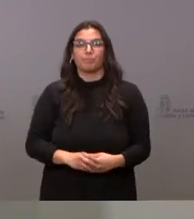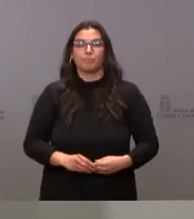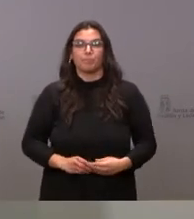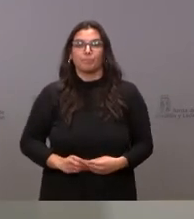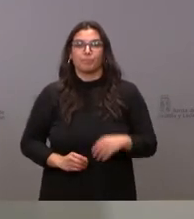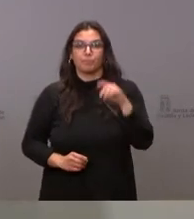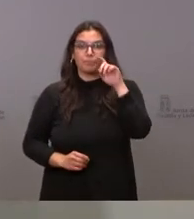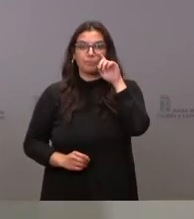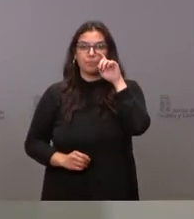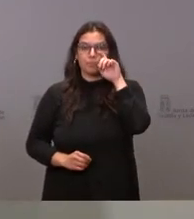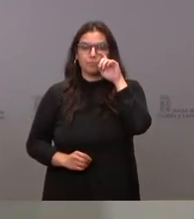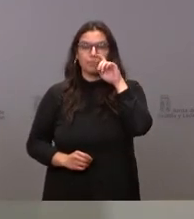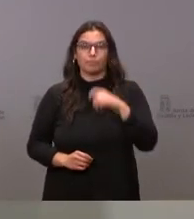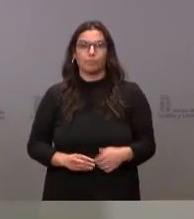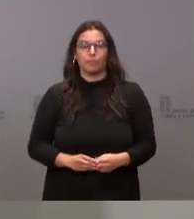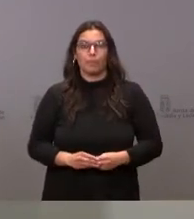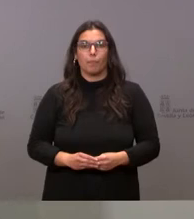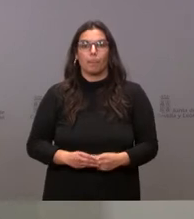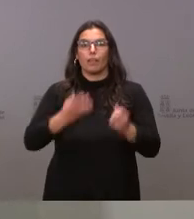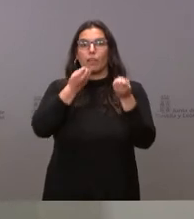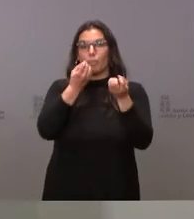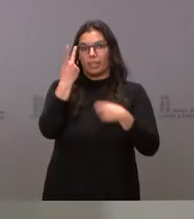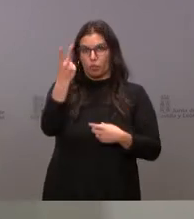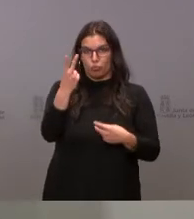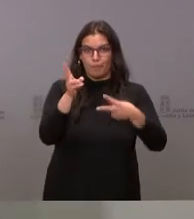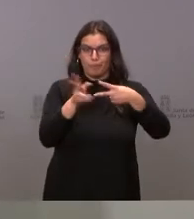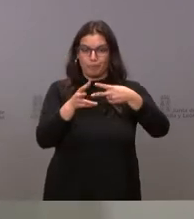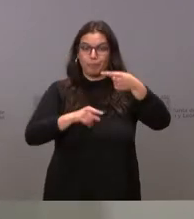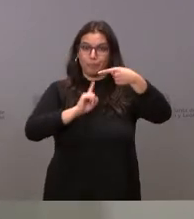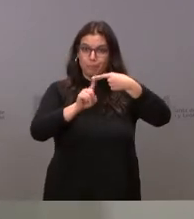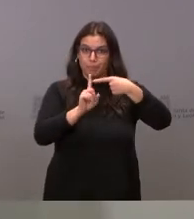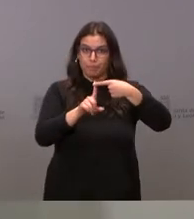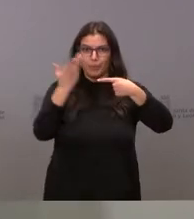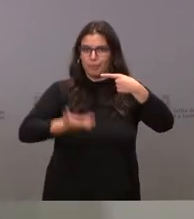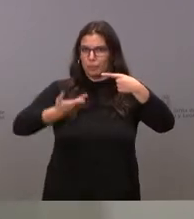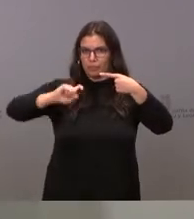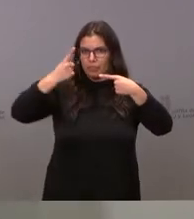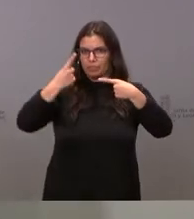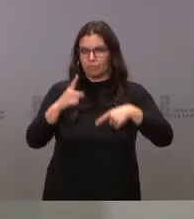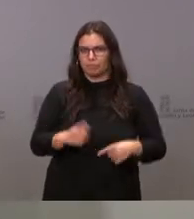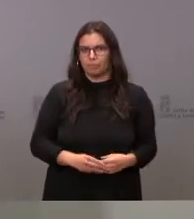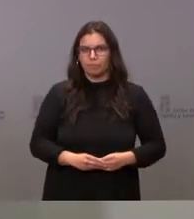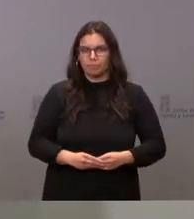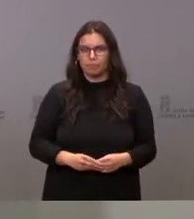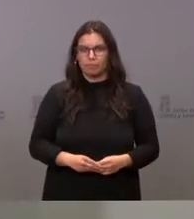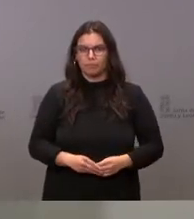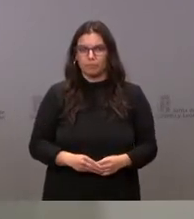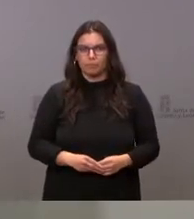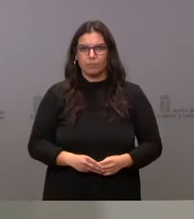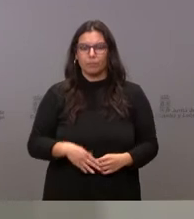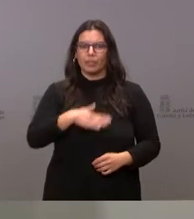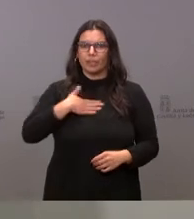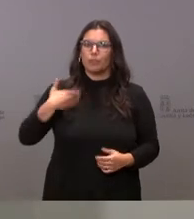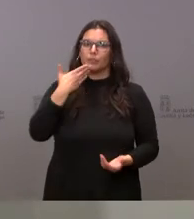dos cosas que comentar. La primera y más importante es hacer un